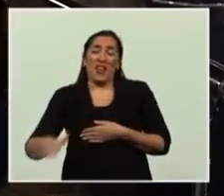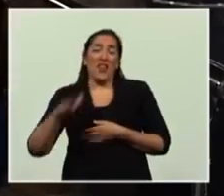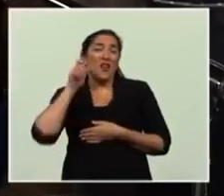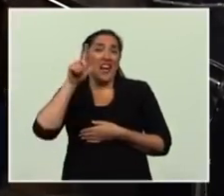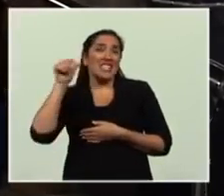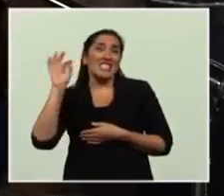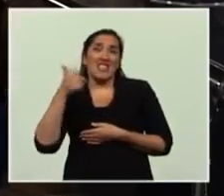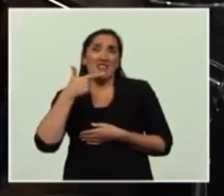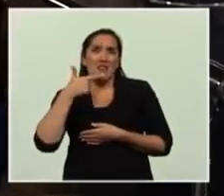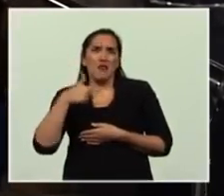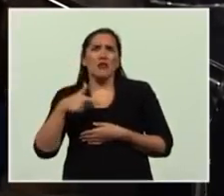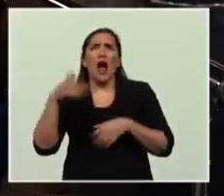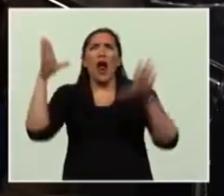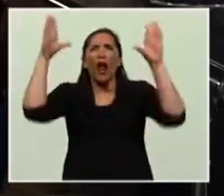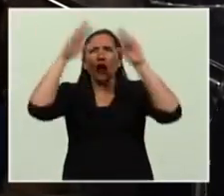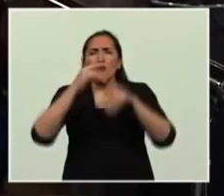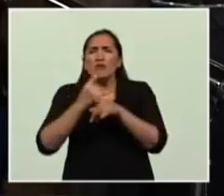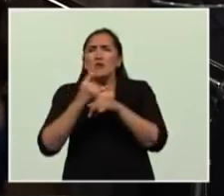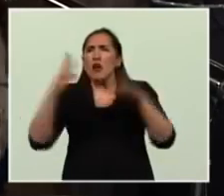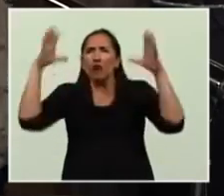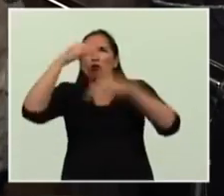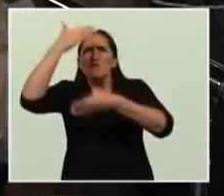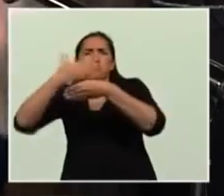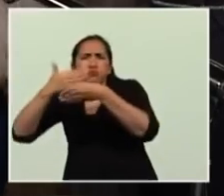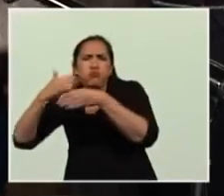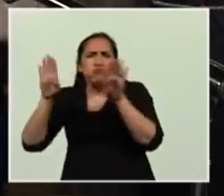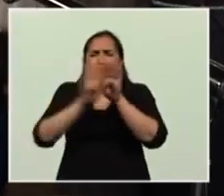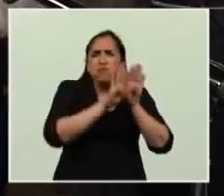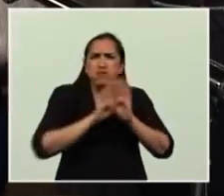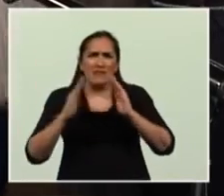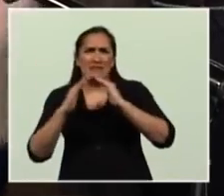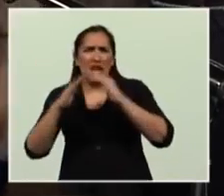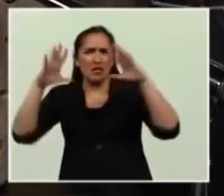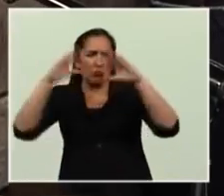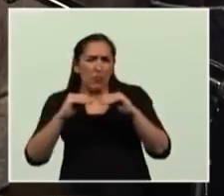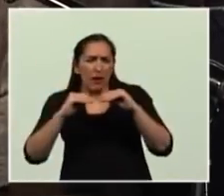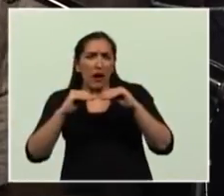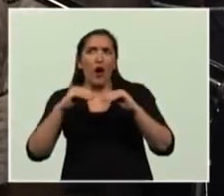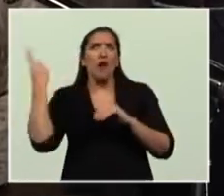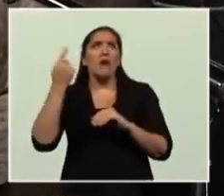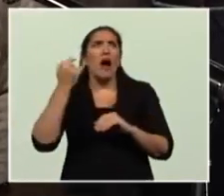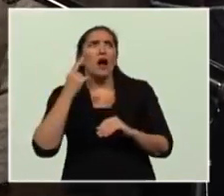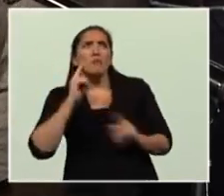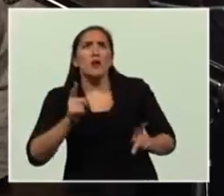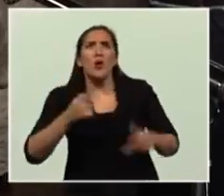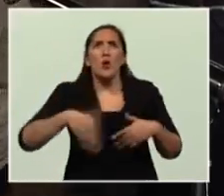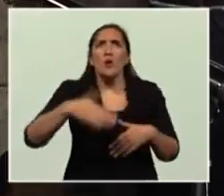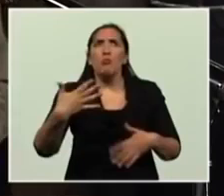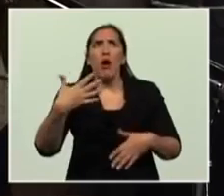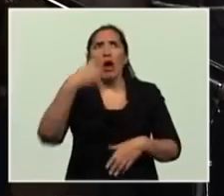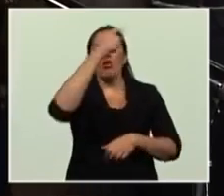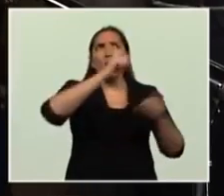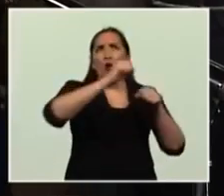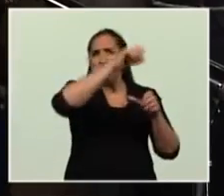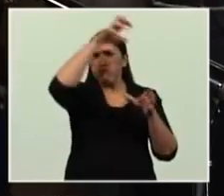teníamos operativos oscurecimientos y la amenaza de que el Reino Unido podía bombardear Río Gallegos para